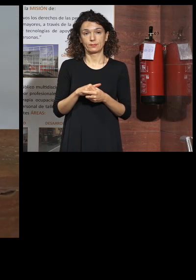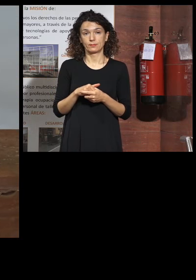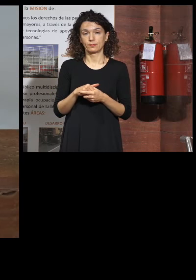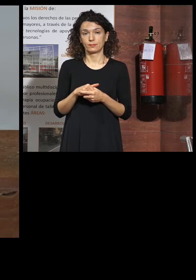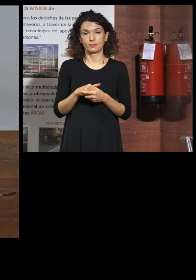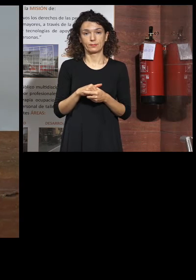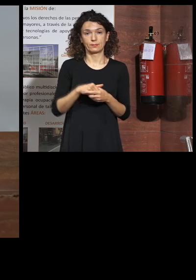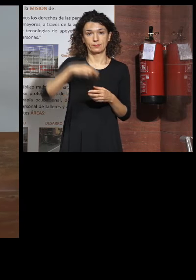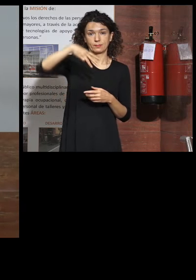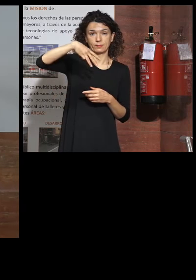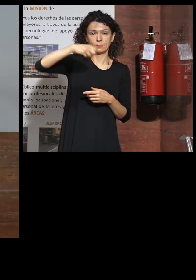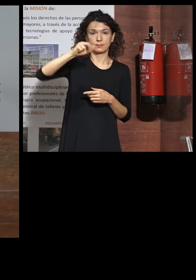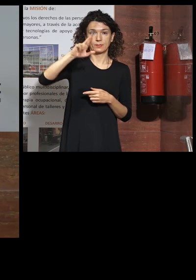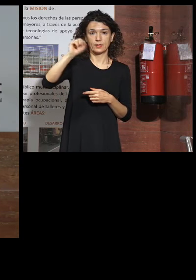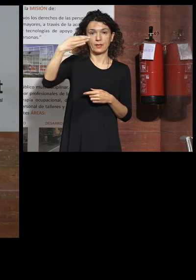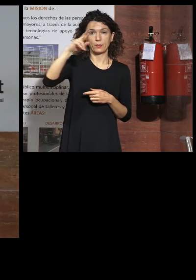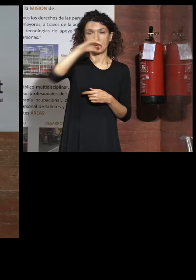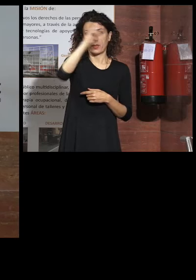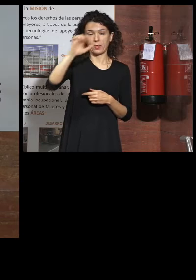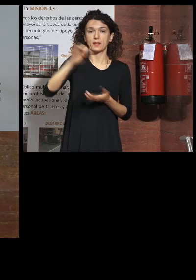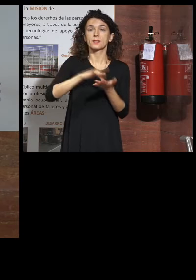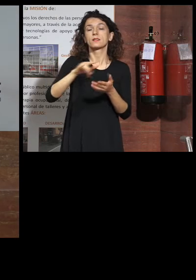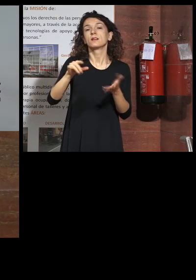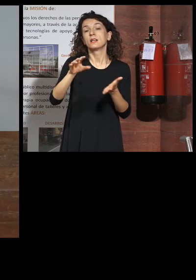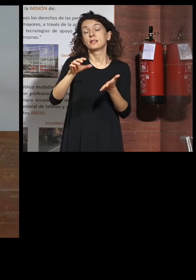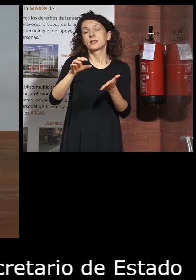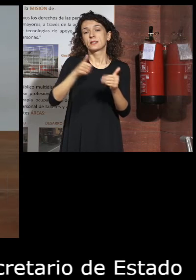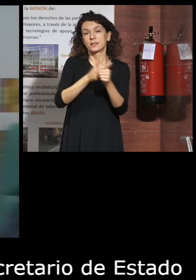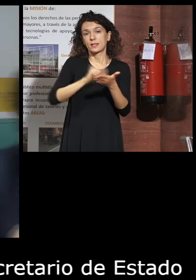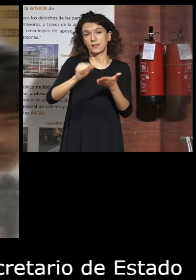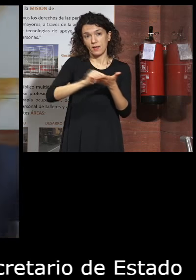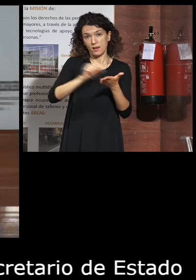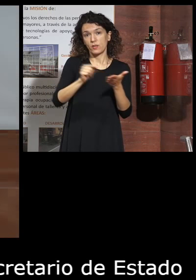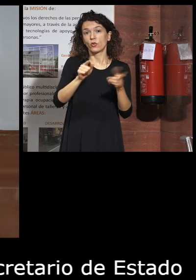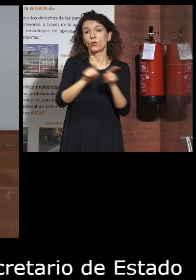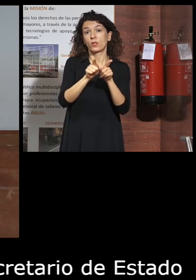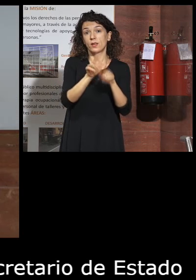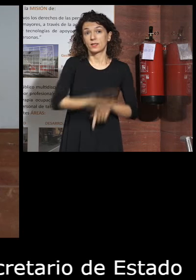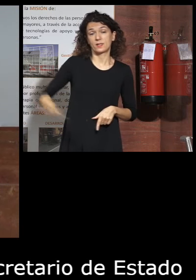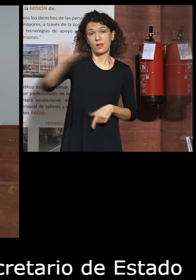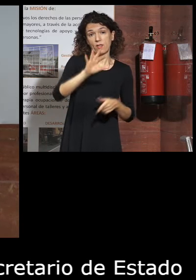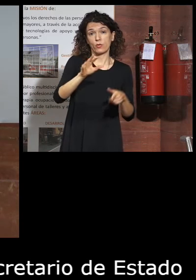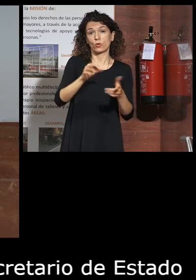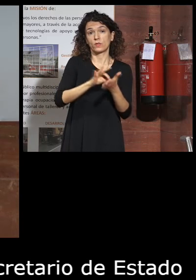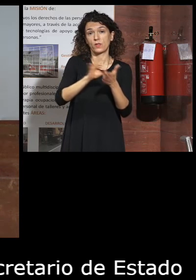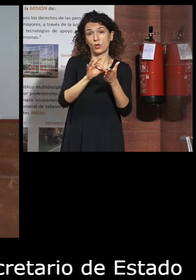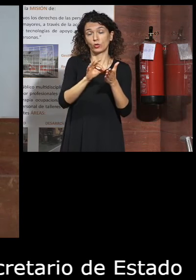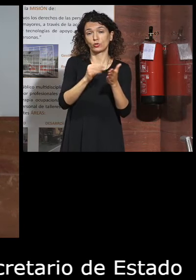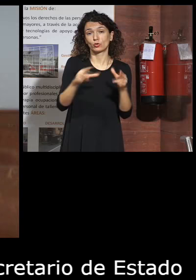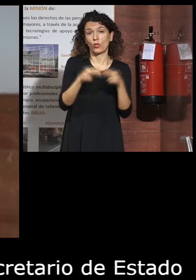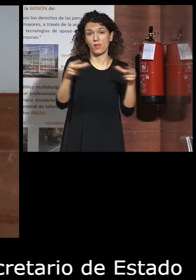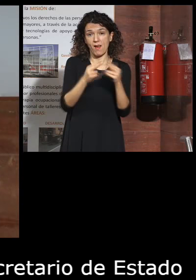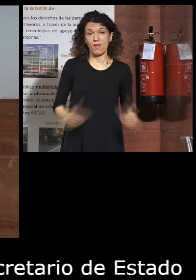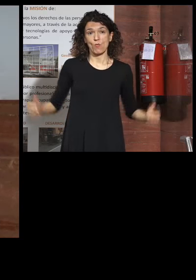Mario Garcés, Secretario de Estado de Servicios Sociales e Igualdad. Muchísimas gracias. Querido